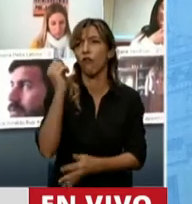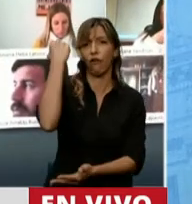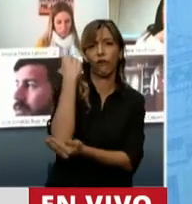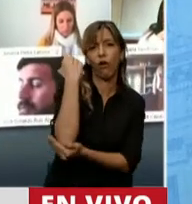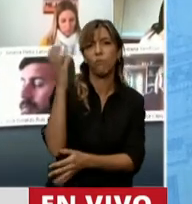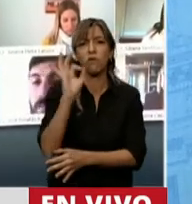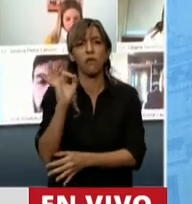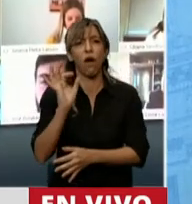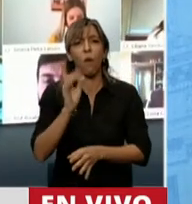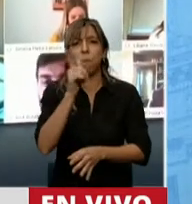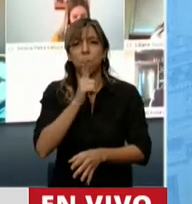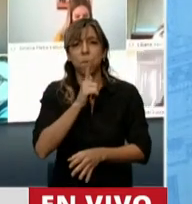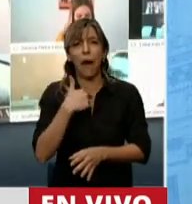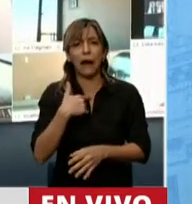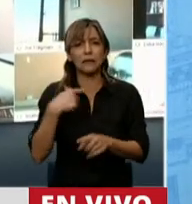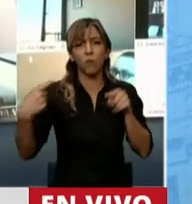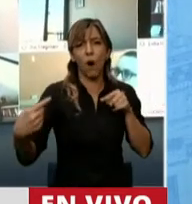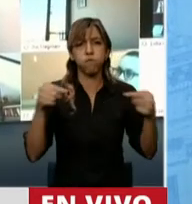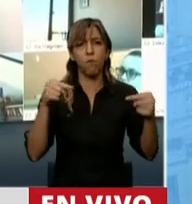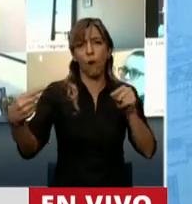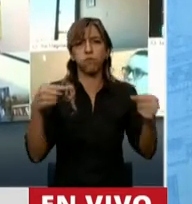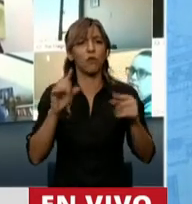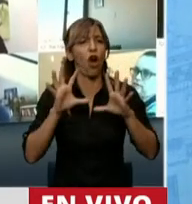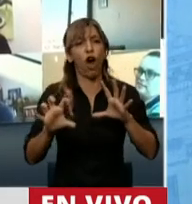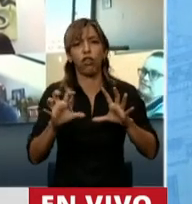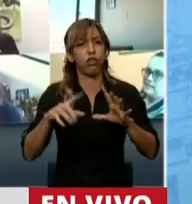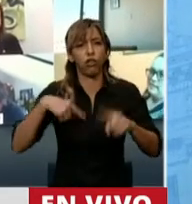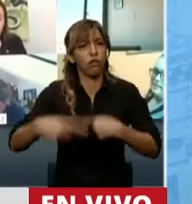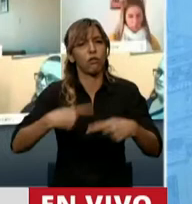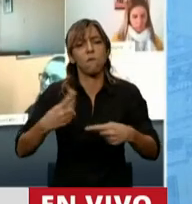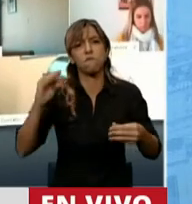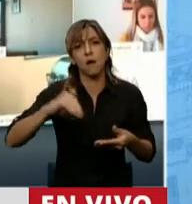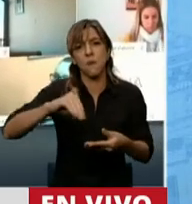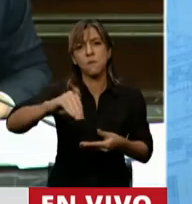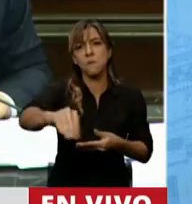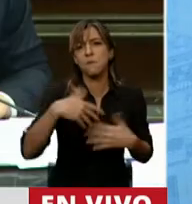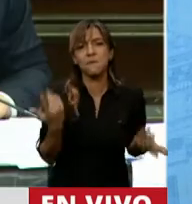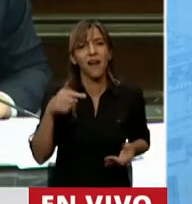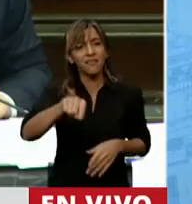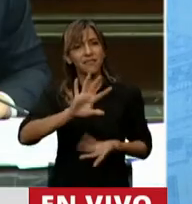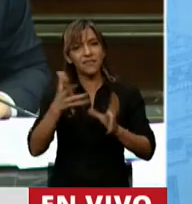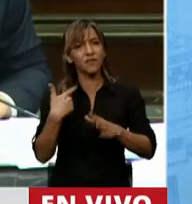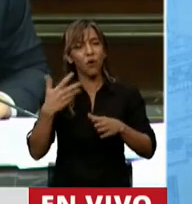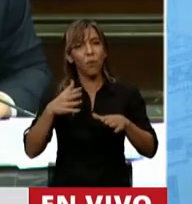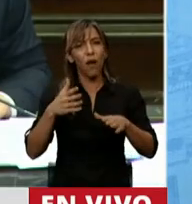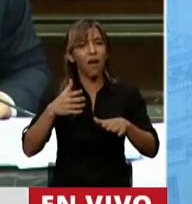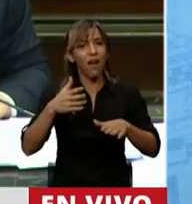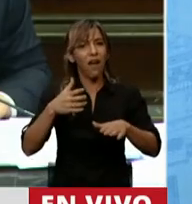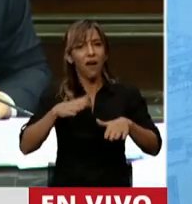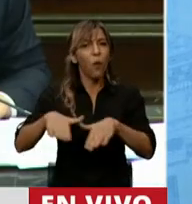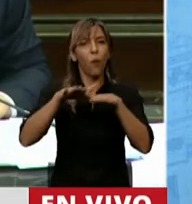no avanzamos nunca hacia el camino de crecimiento y desarrollo y la justicia social y humana que sabemos que nos crecemos y que necesitamos.